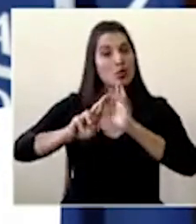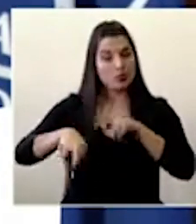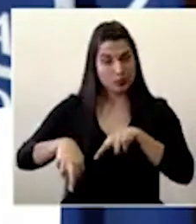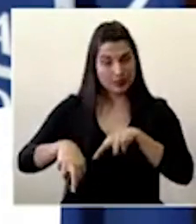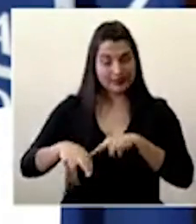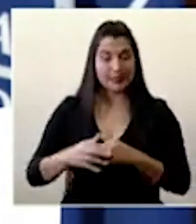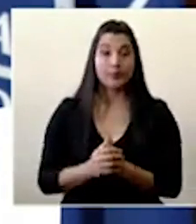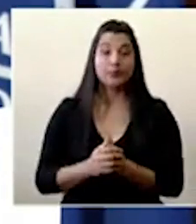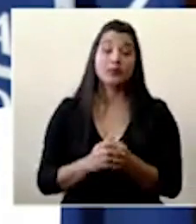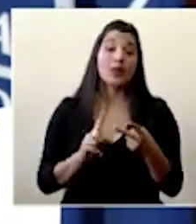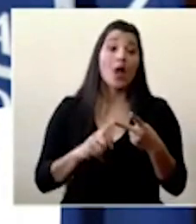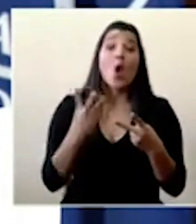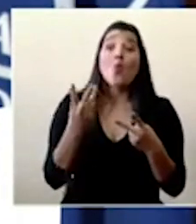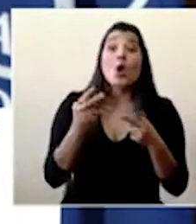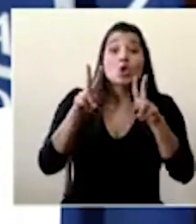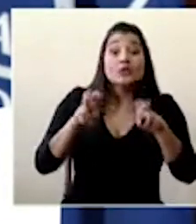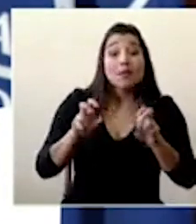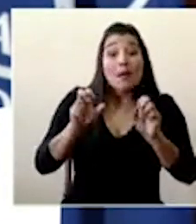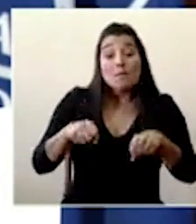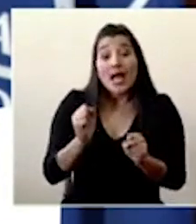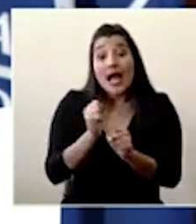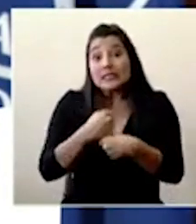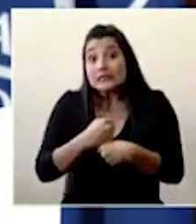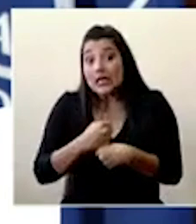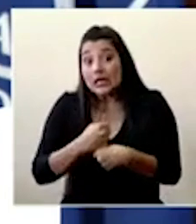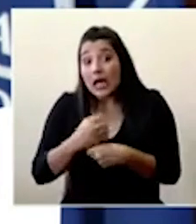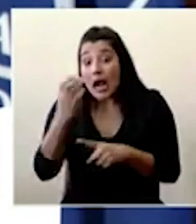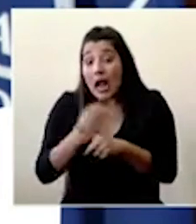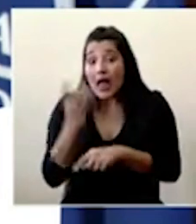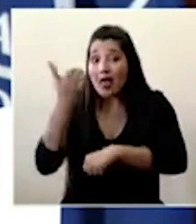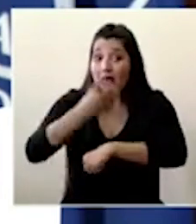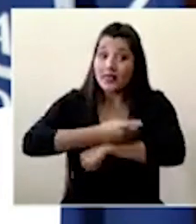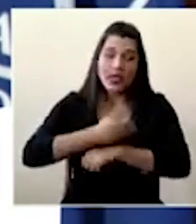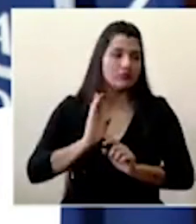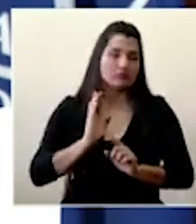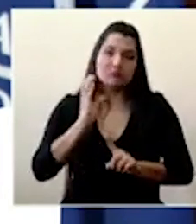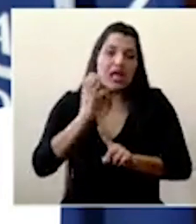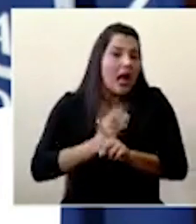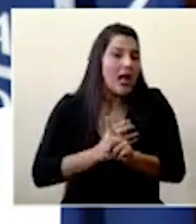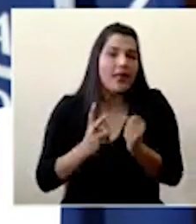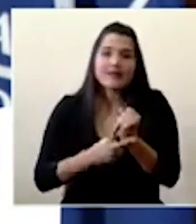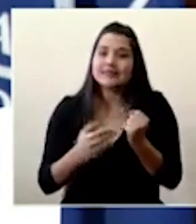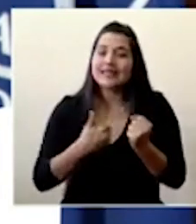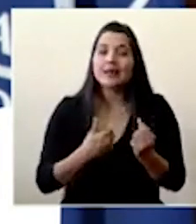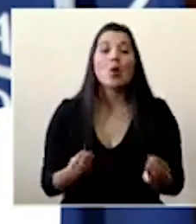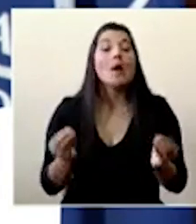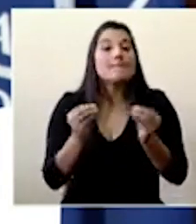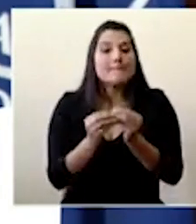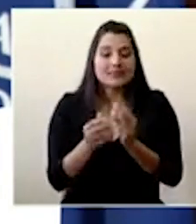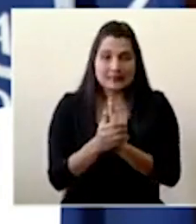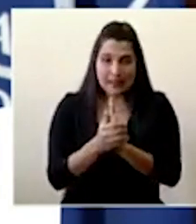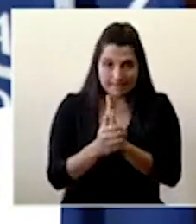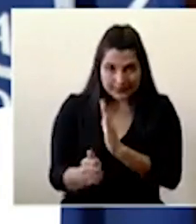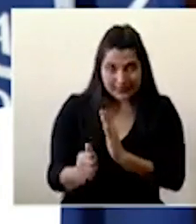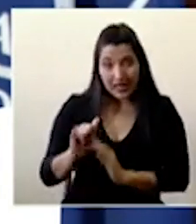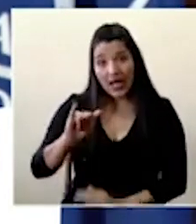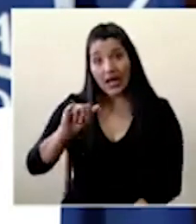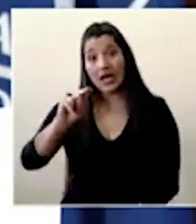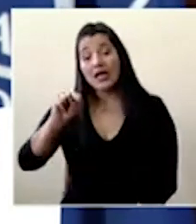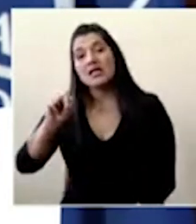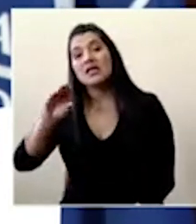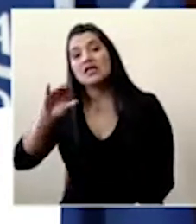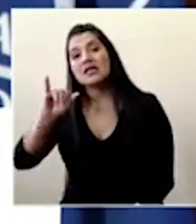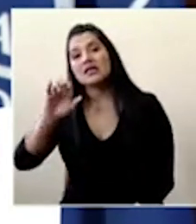y la capacidad pues en realidad ya lo hemos indicado se va aumentando constantemente la capacidad inciensa ha estado manejando su